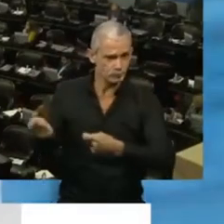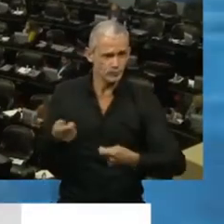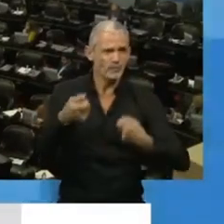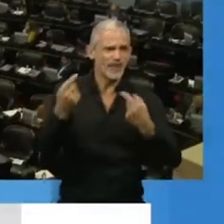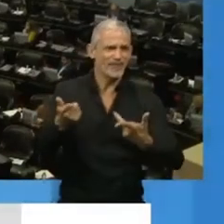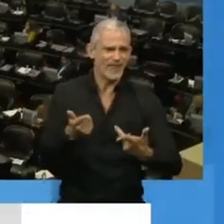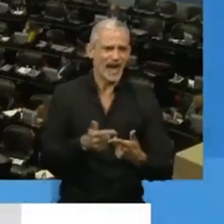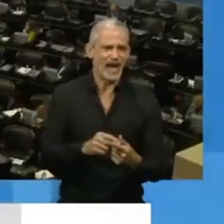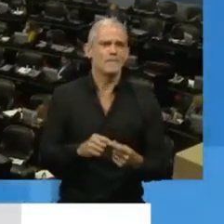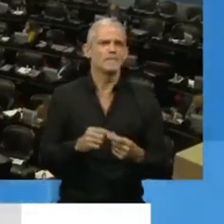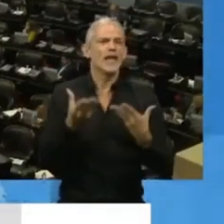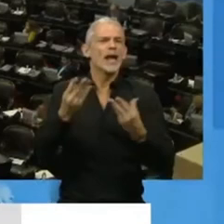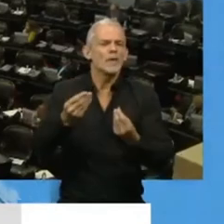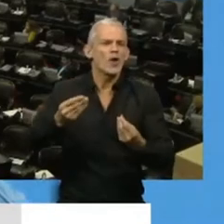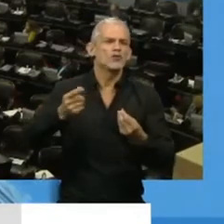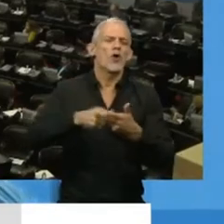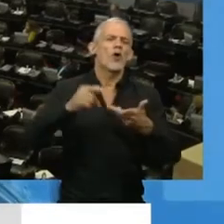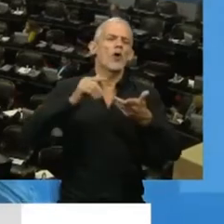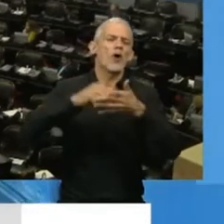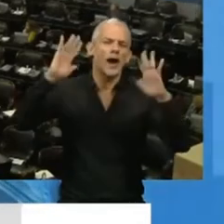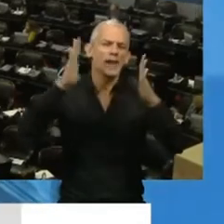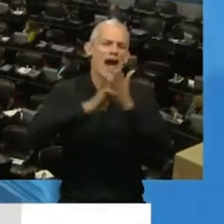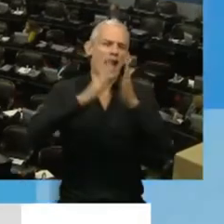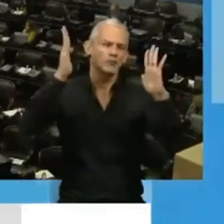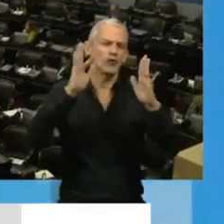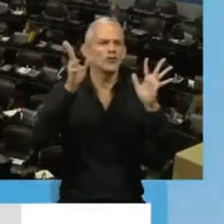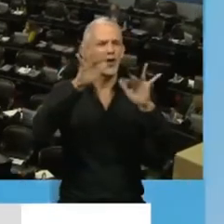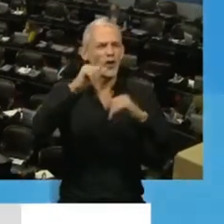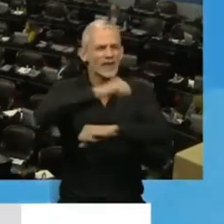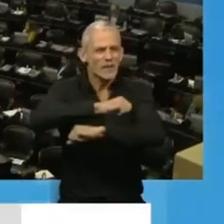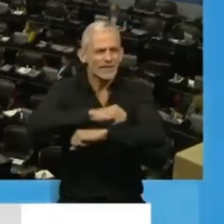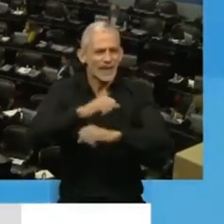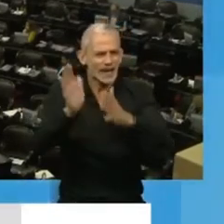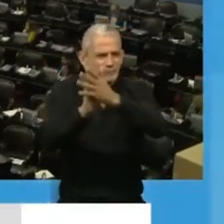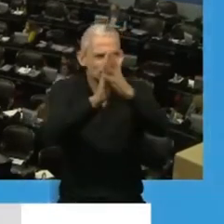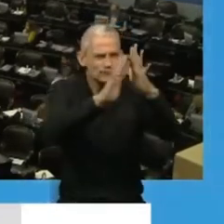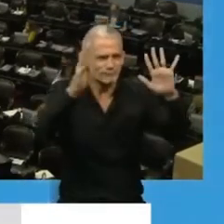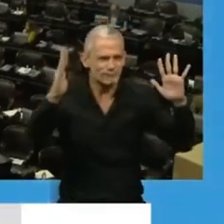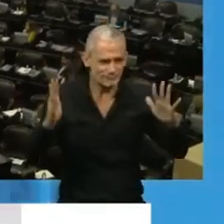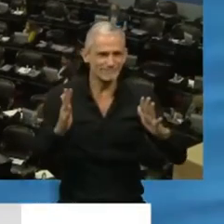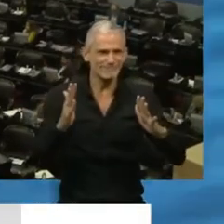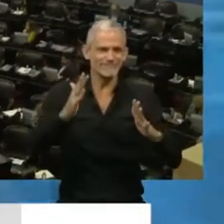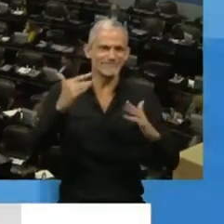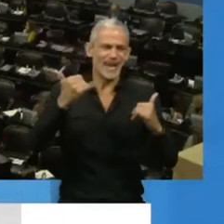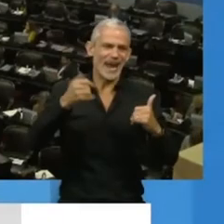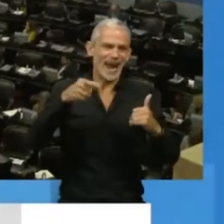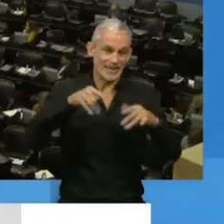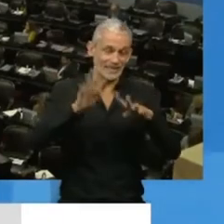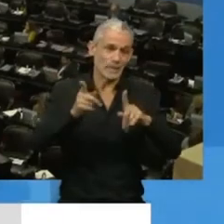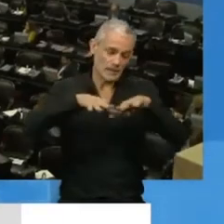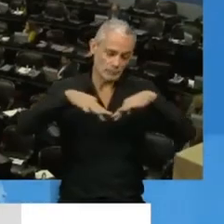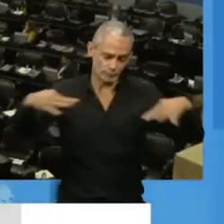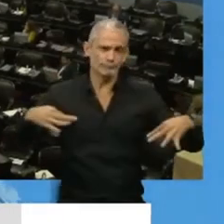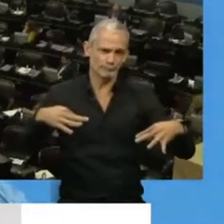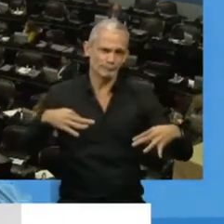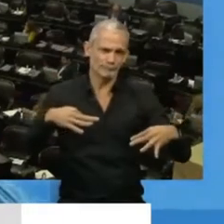brindando el apoyo público, los aplausos cotidianos, aplausos que hacemos propios desde este recinto virtual, pero que